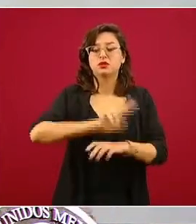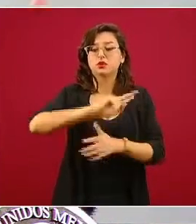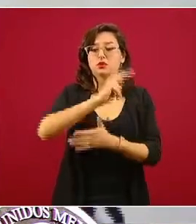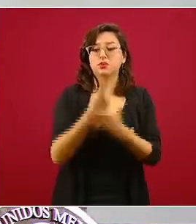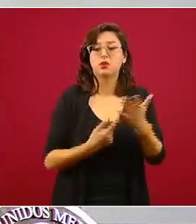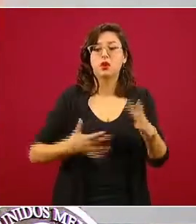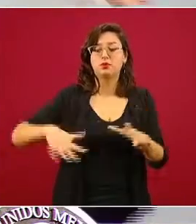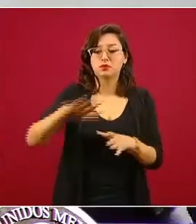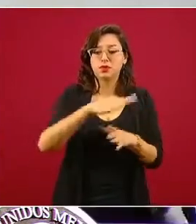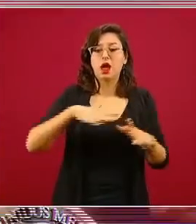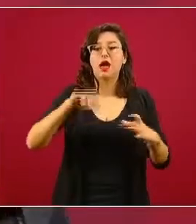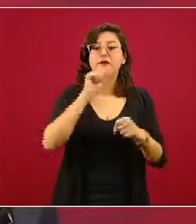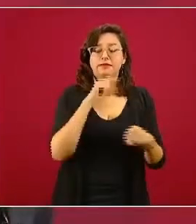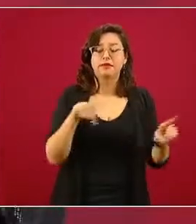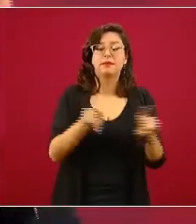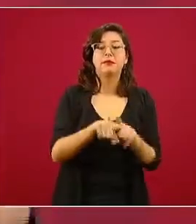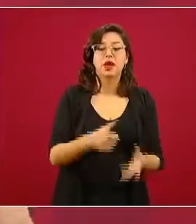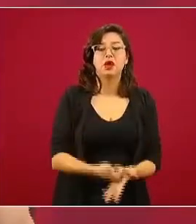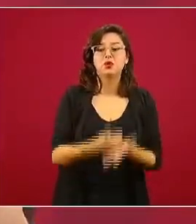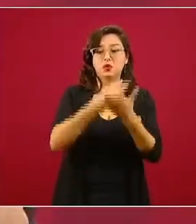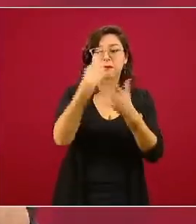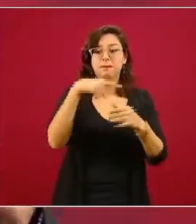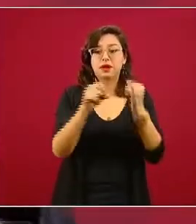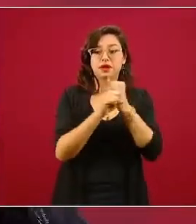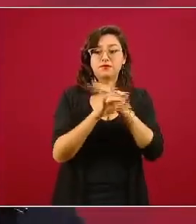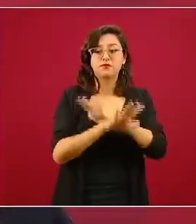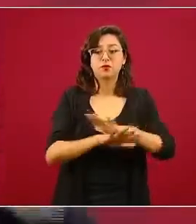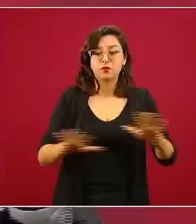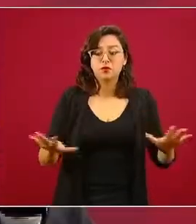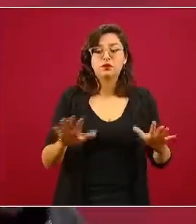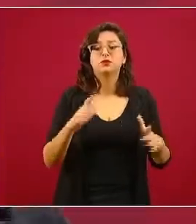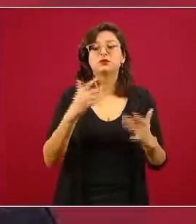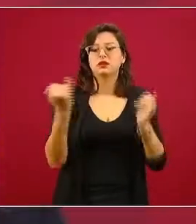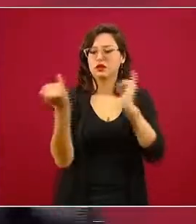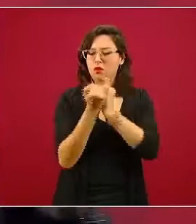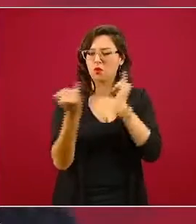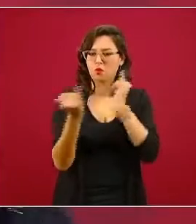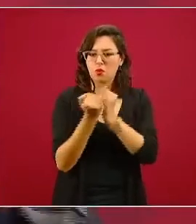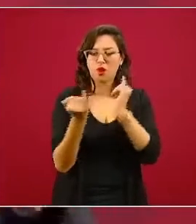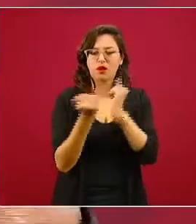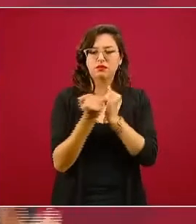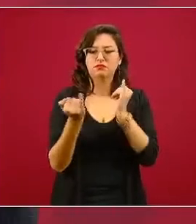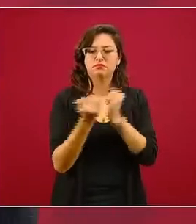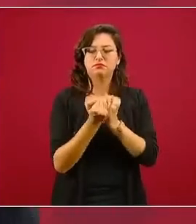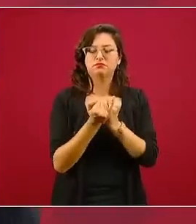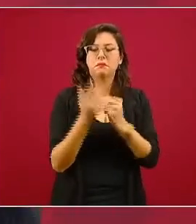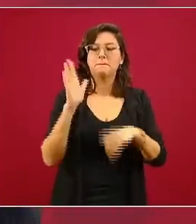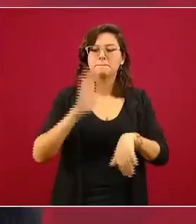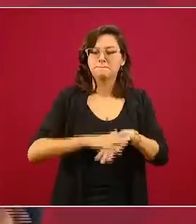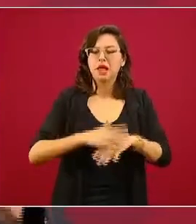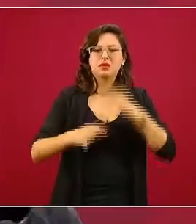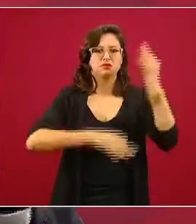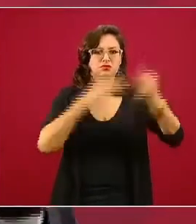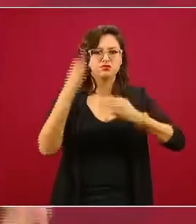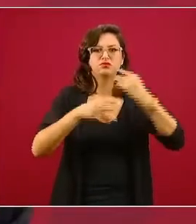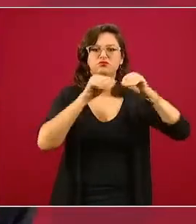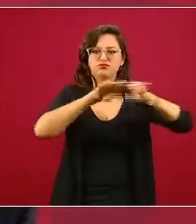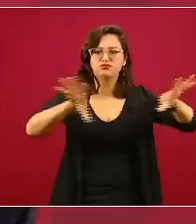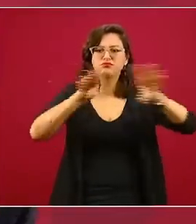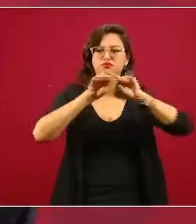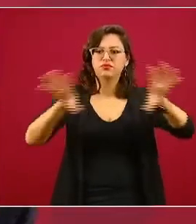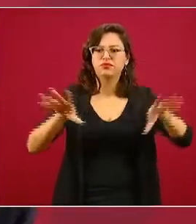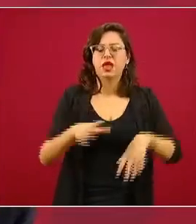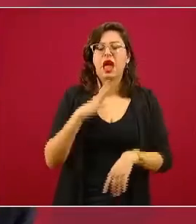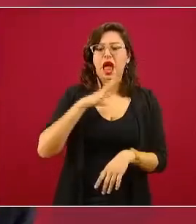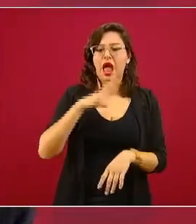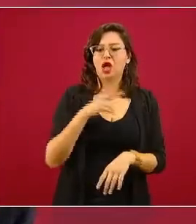nos ayuda a llevar información, traer información y también llevar los mensajes de salud pública. Llevamos